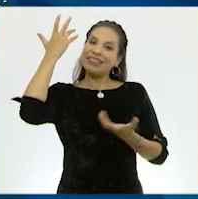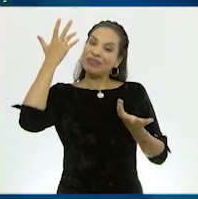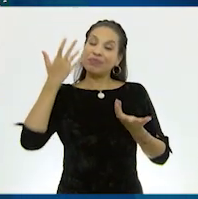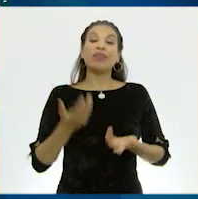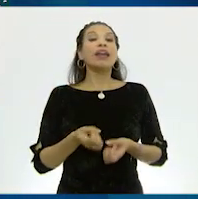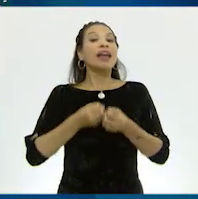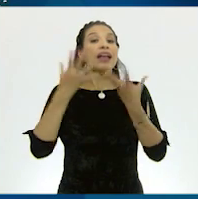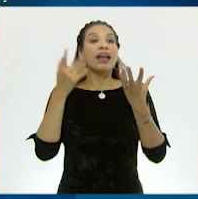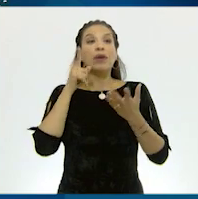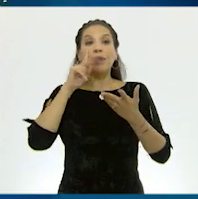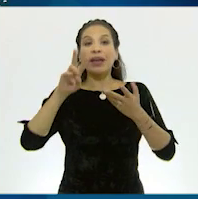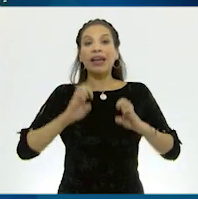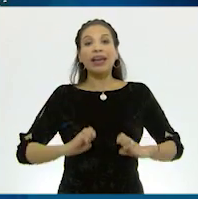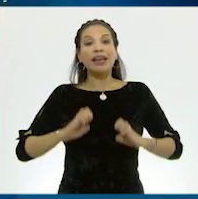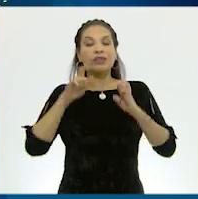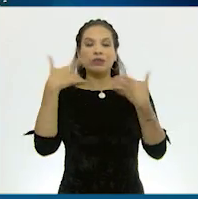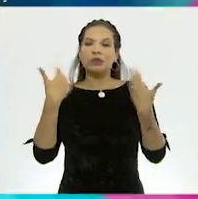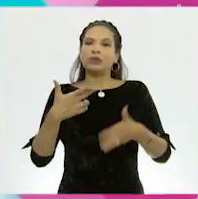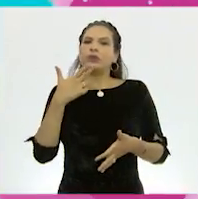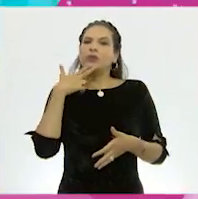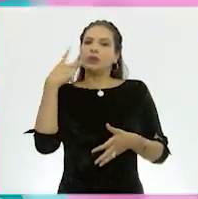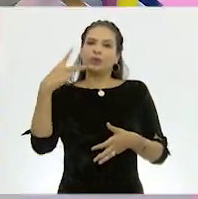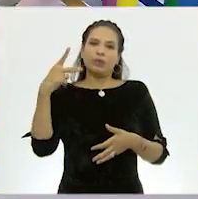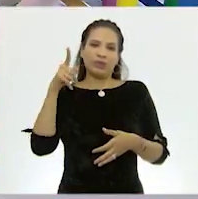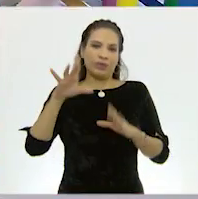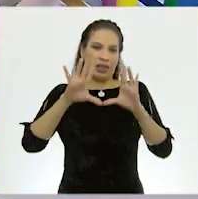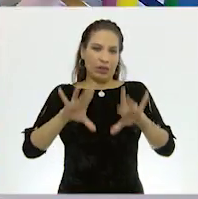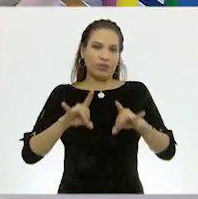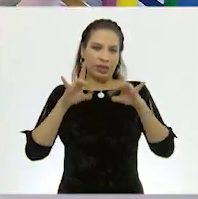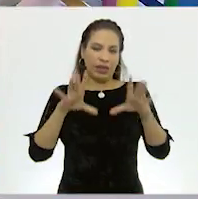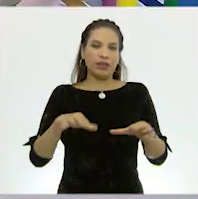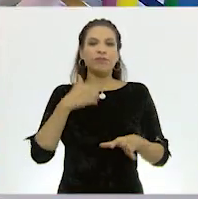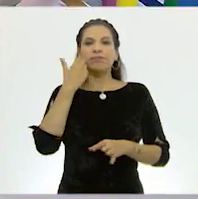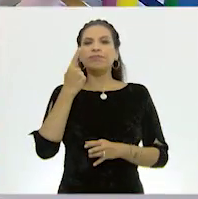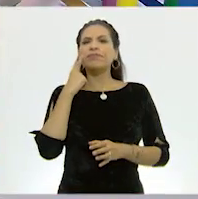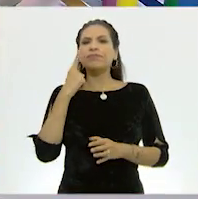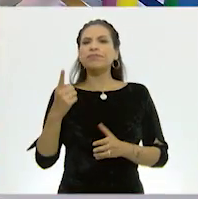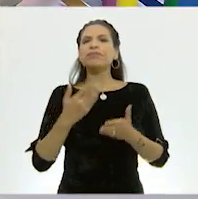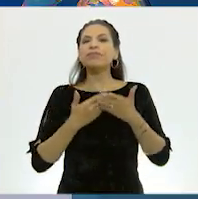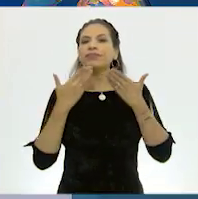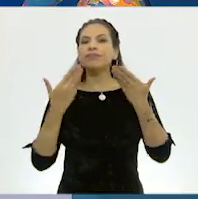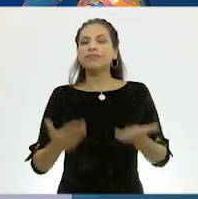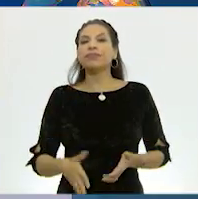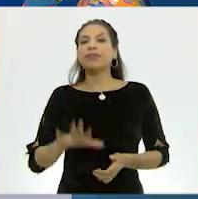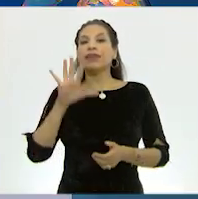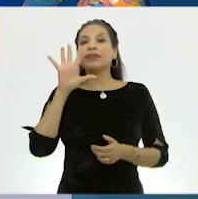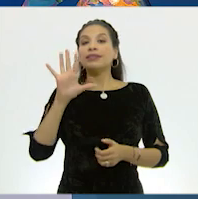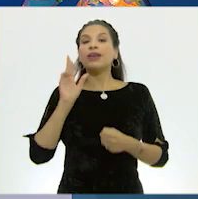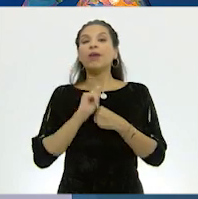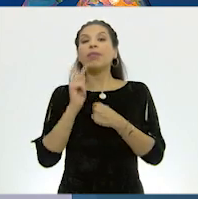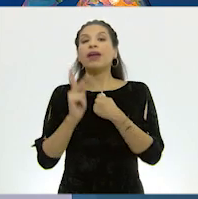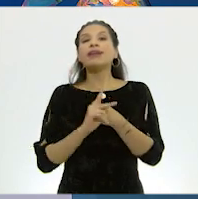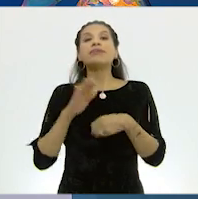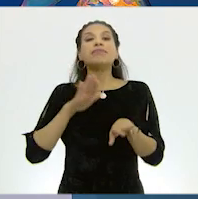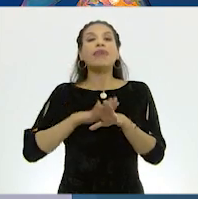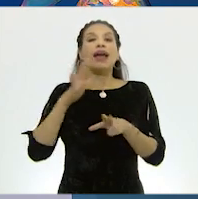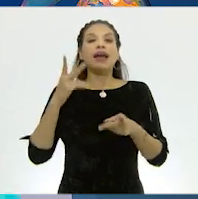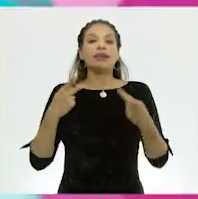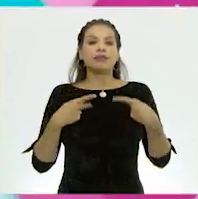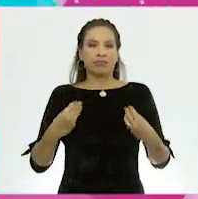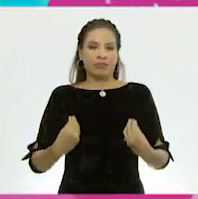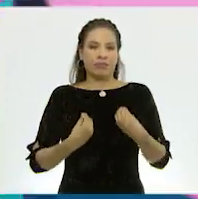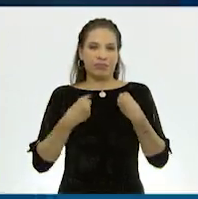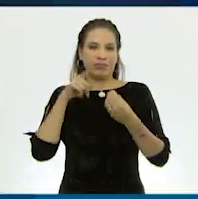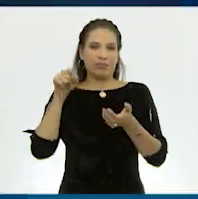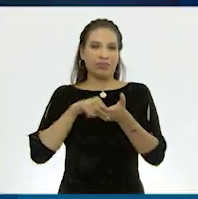Sí, de hecho, es un edificio emblemático de Australia. Los invito a observar ahora los cinco países más poblados de